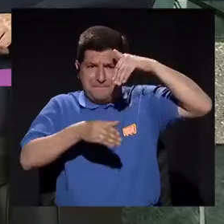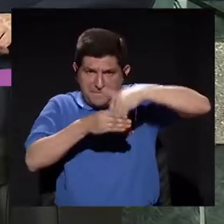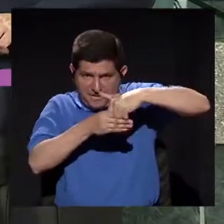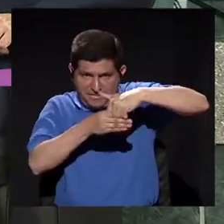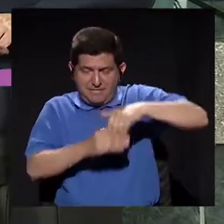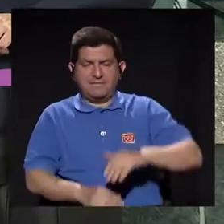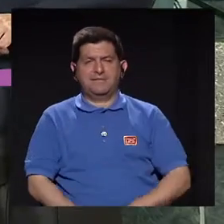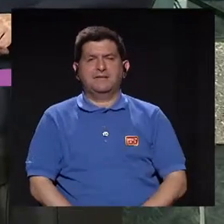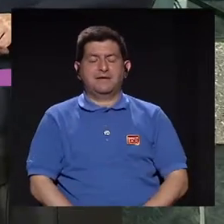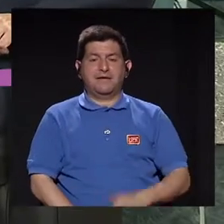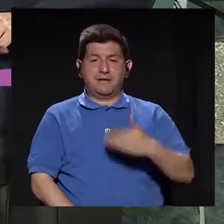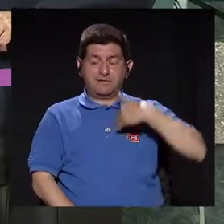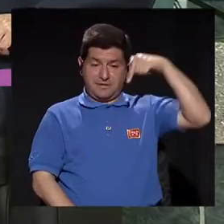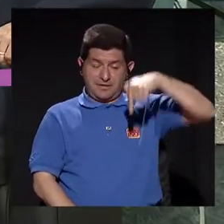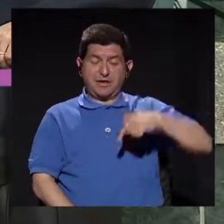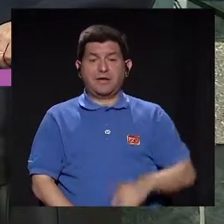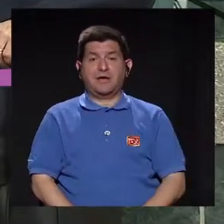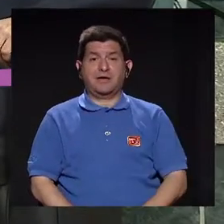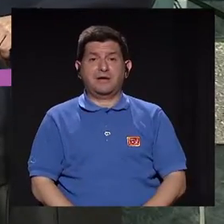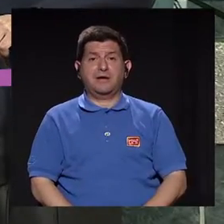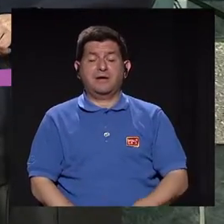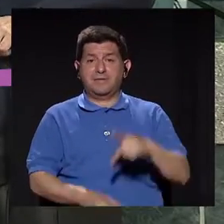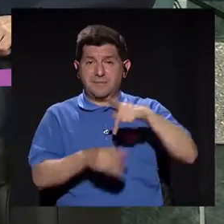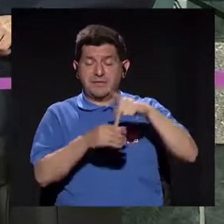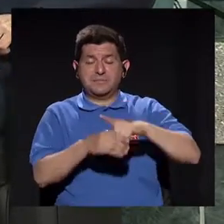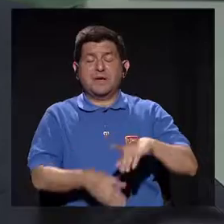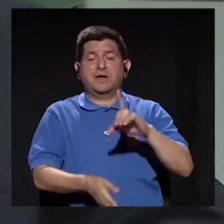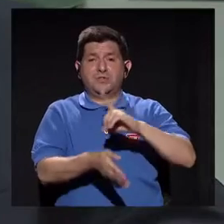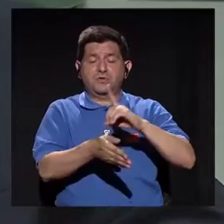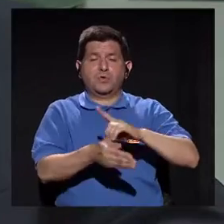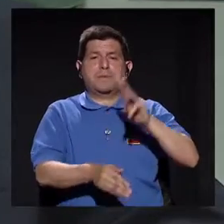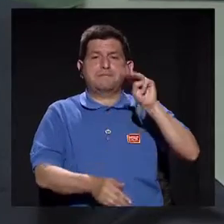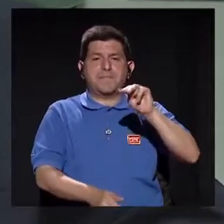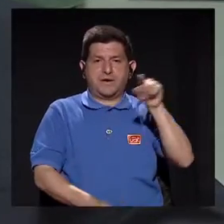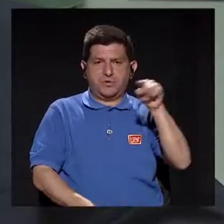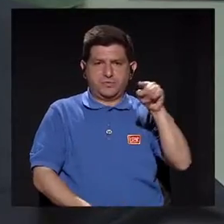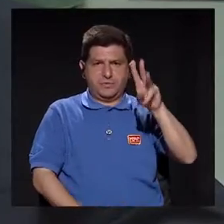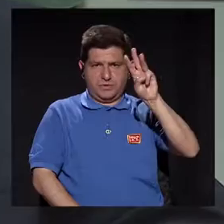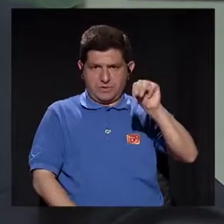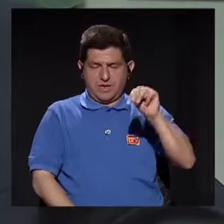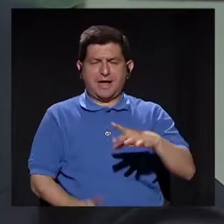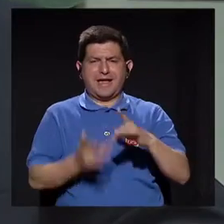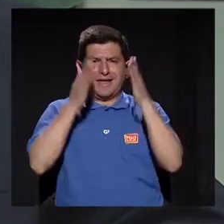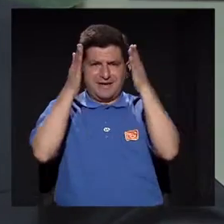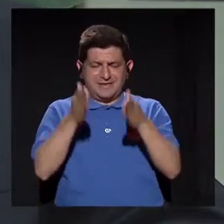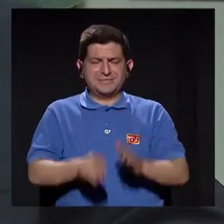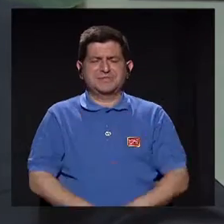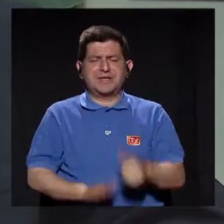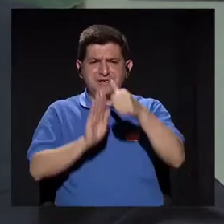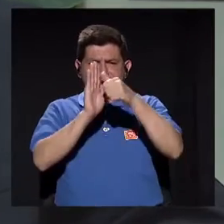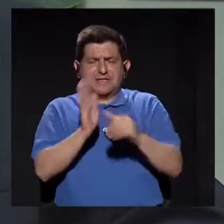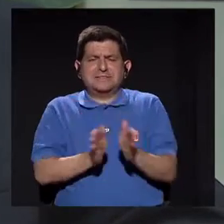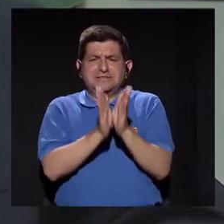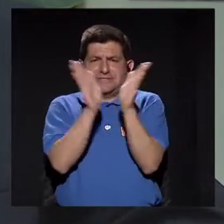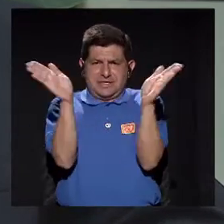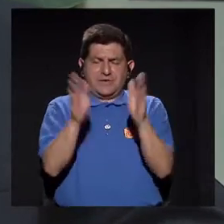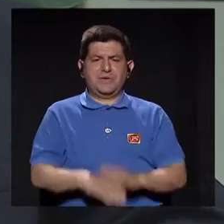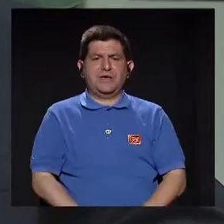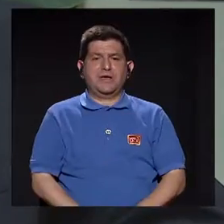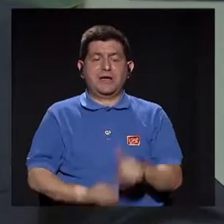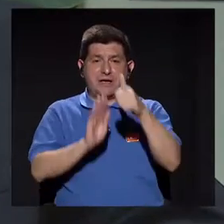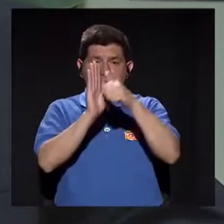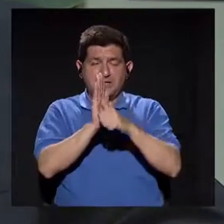invasiva y para esto contamos con la grata presencia del doctor Marcos Zúñiga Montero, quien es especialista en cirugía general